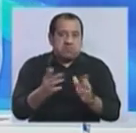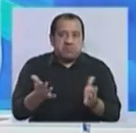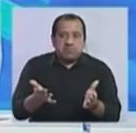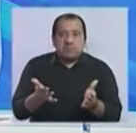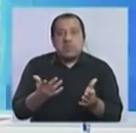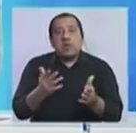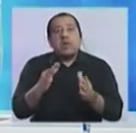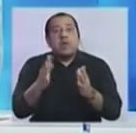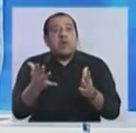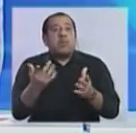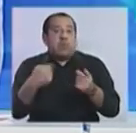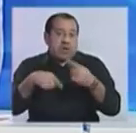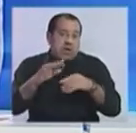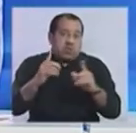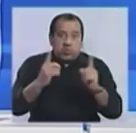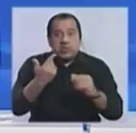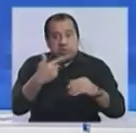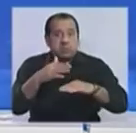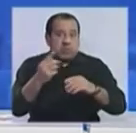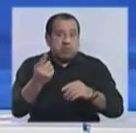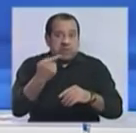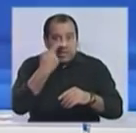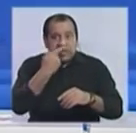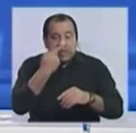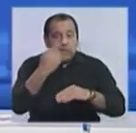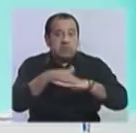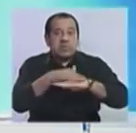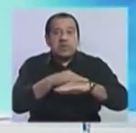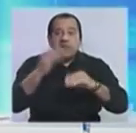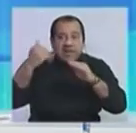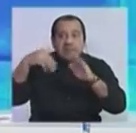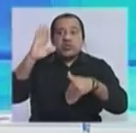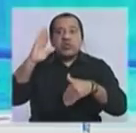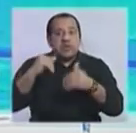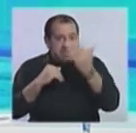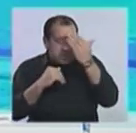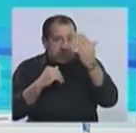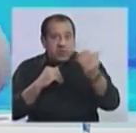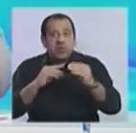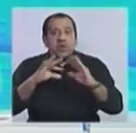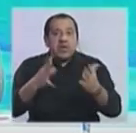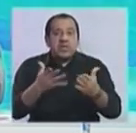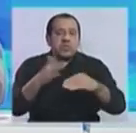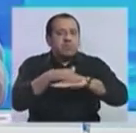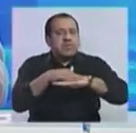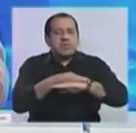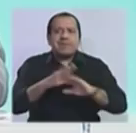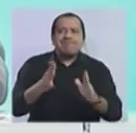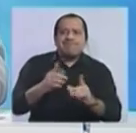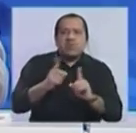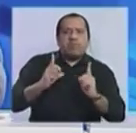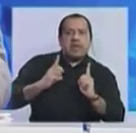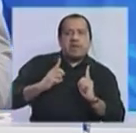Para unos es un piso interesante, para la gran mayoría de los Frente Amplistas da la sensación un piso que está por abajo de las expectativas.